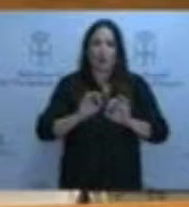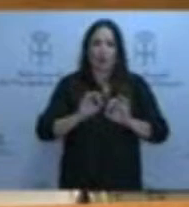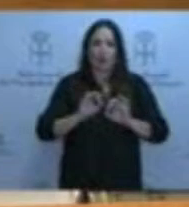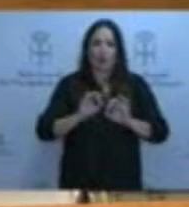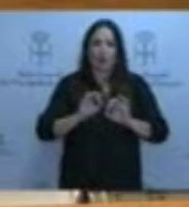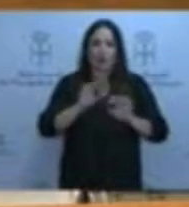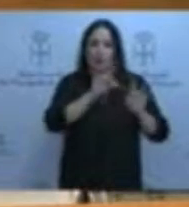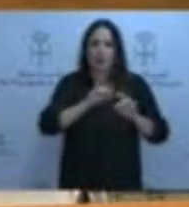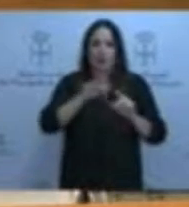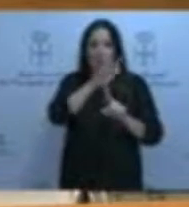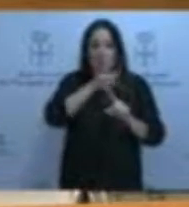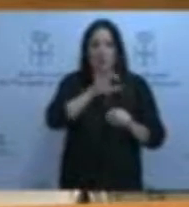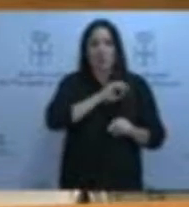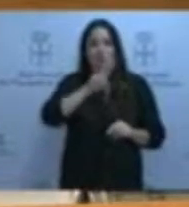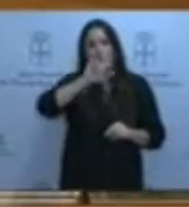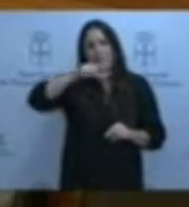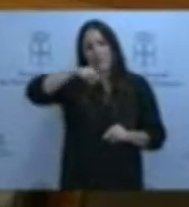El señor Fernández de Vilanova tiene la palabra.